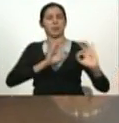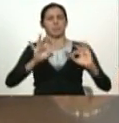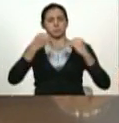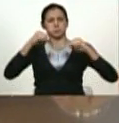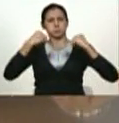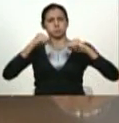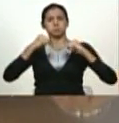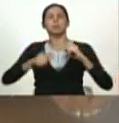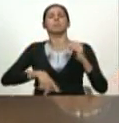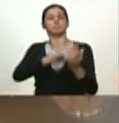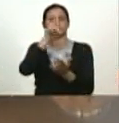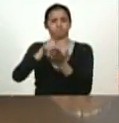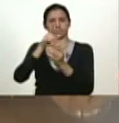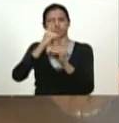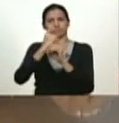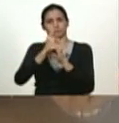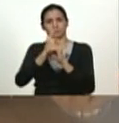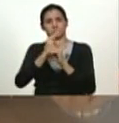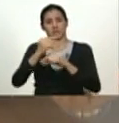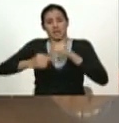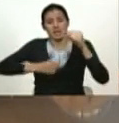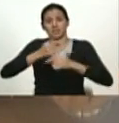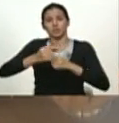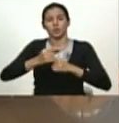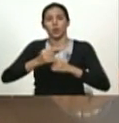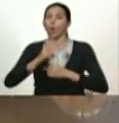para que siga la generación de oro brillando